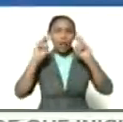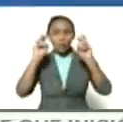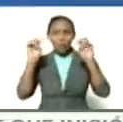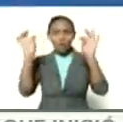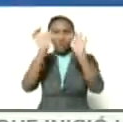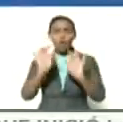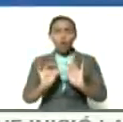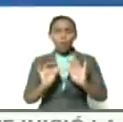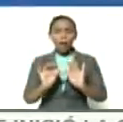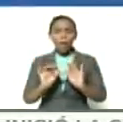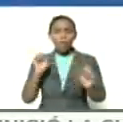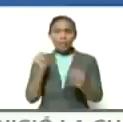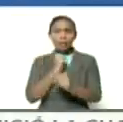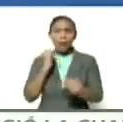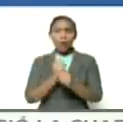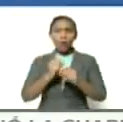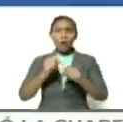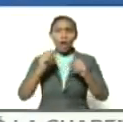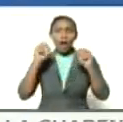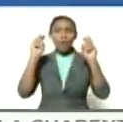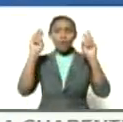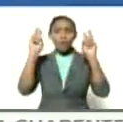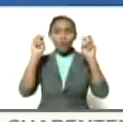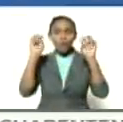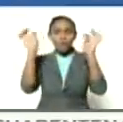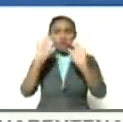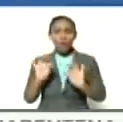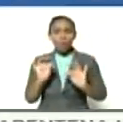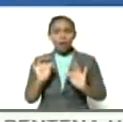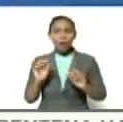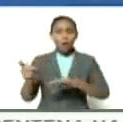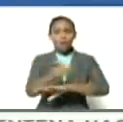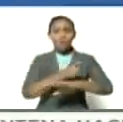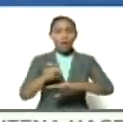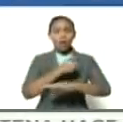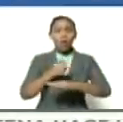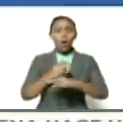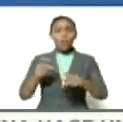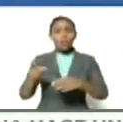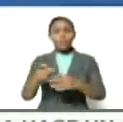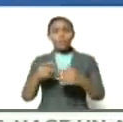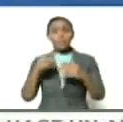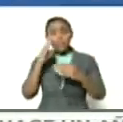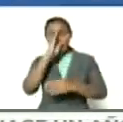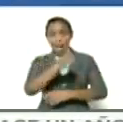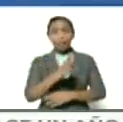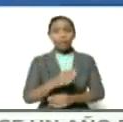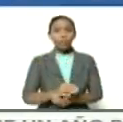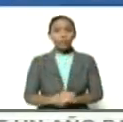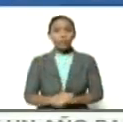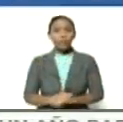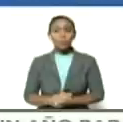modelo de gestión del nuevo modelo de estado del nuevo modelo de gobierno directo